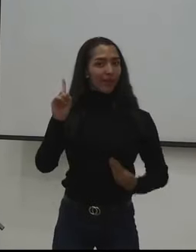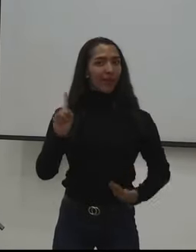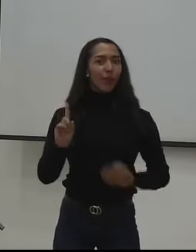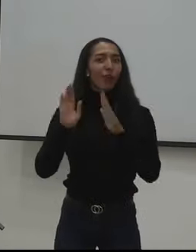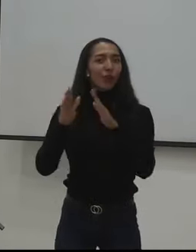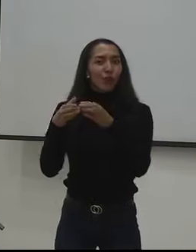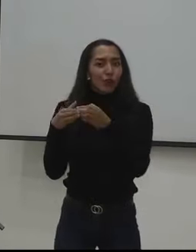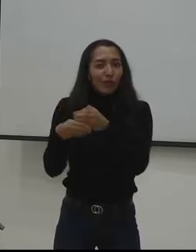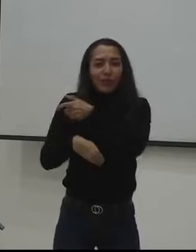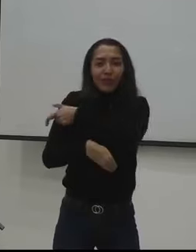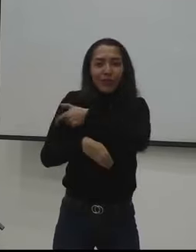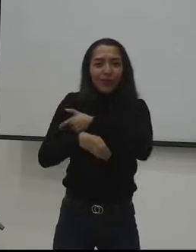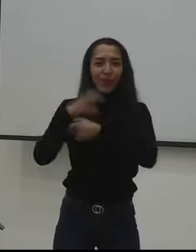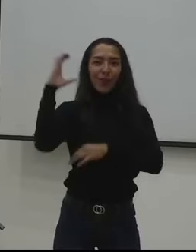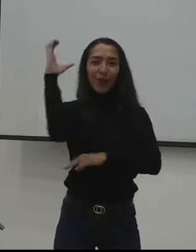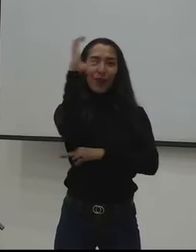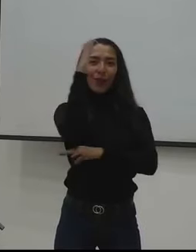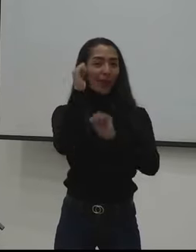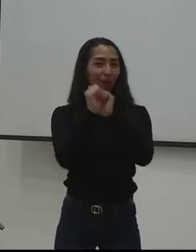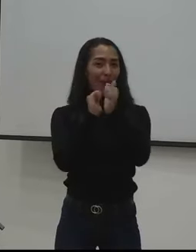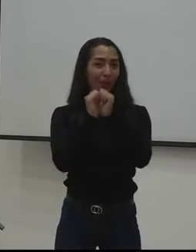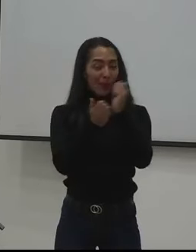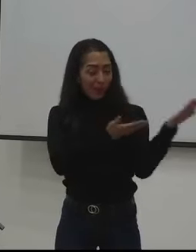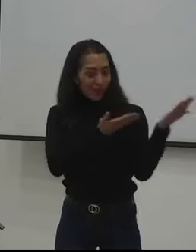Baltasar Medina. Presidente, muy buenas tardes y bienvenido.